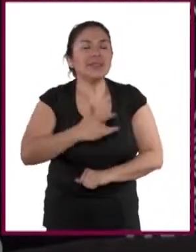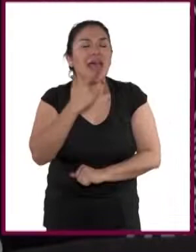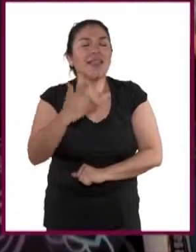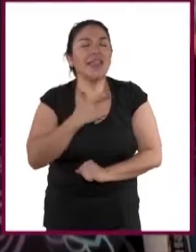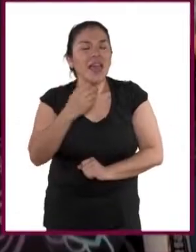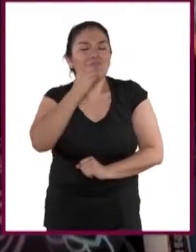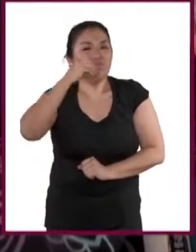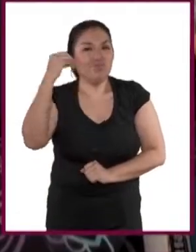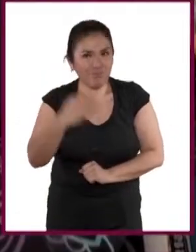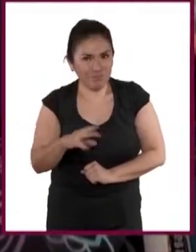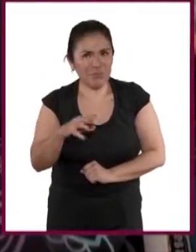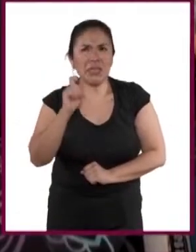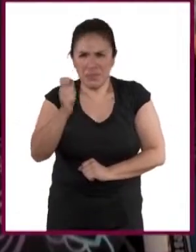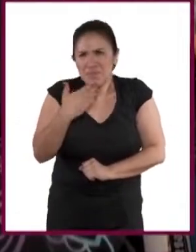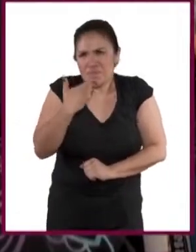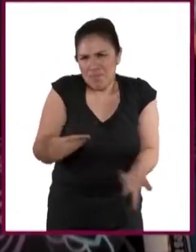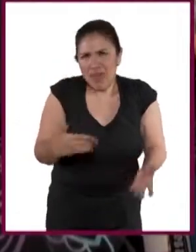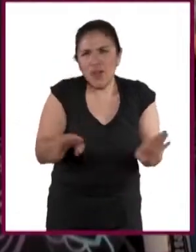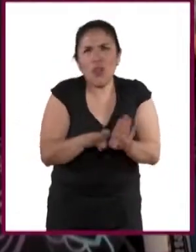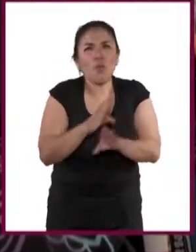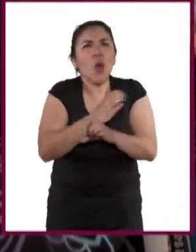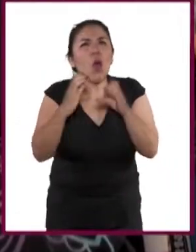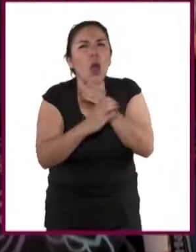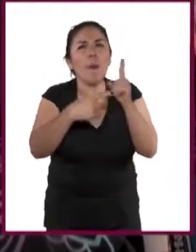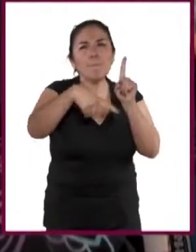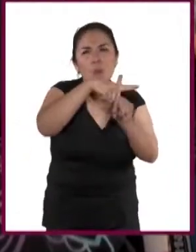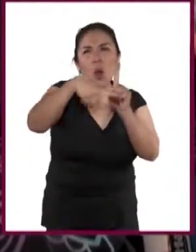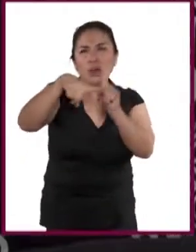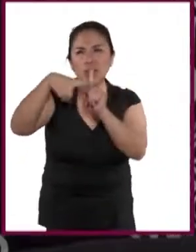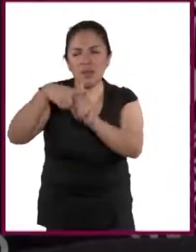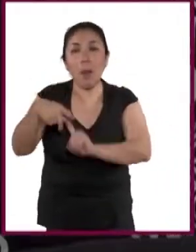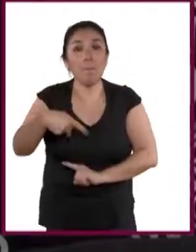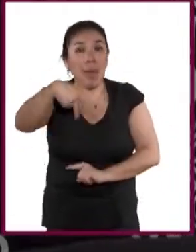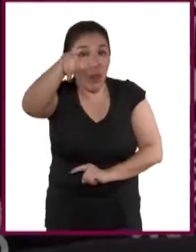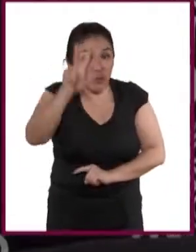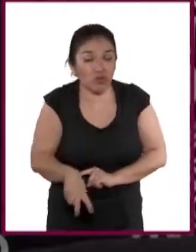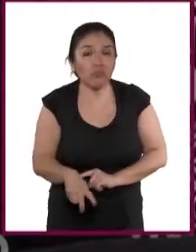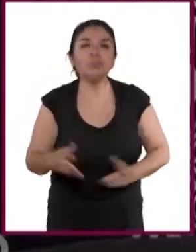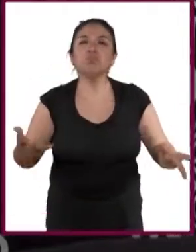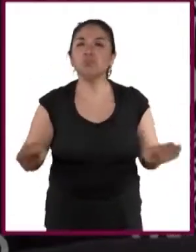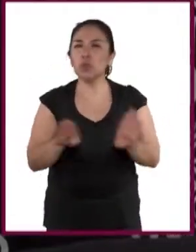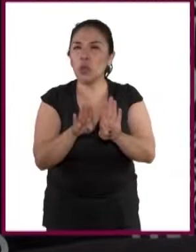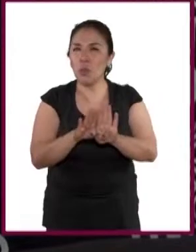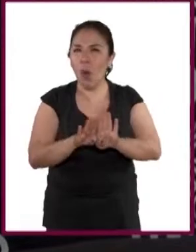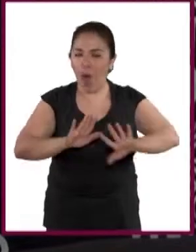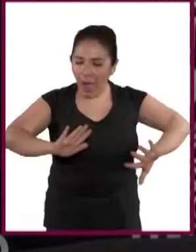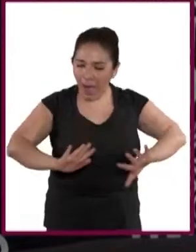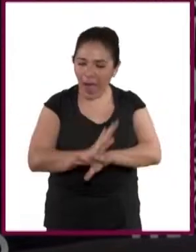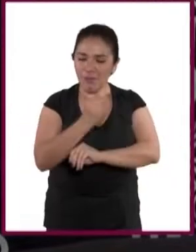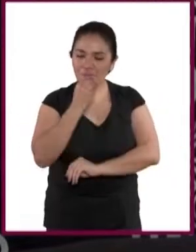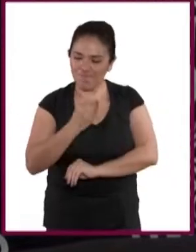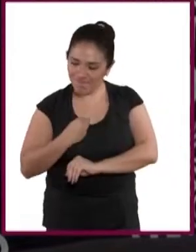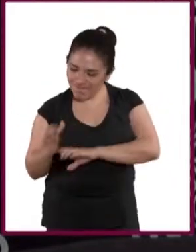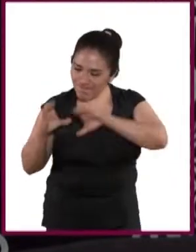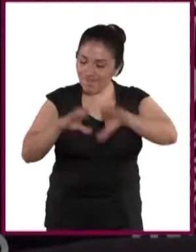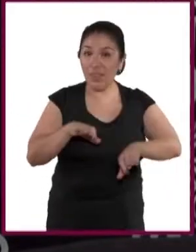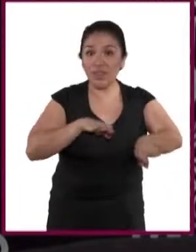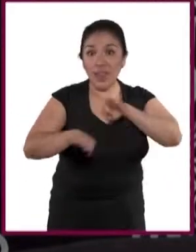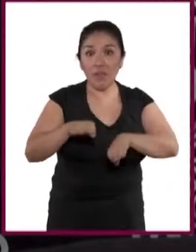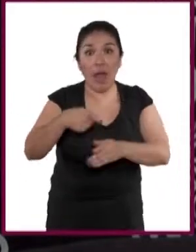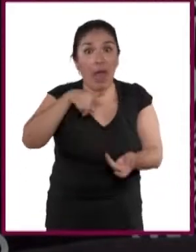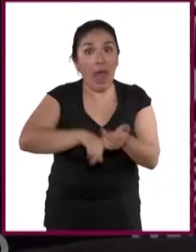personal. Suena bien, puras cosas positivas, pero la verdad es que dar ese paso al mundo laboral hace la